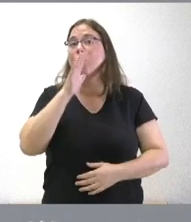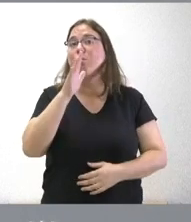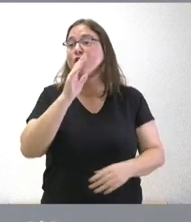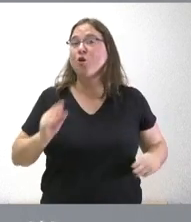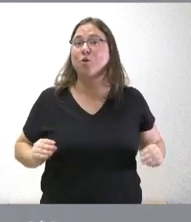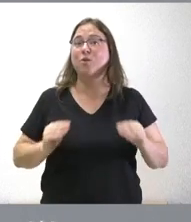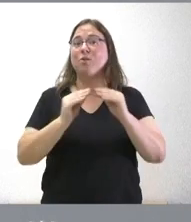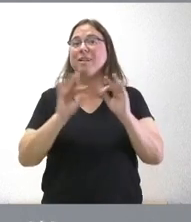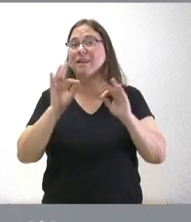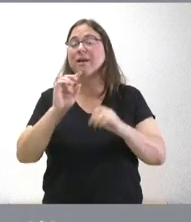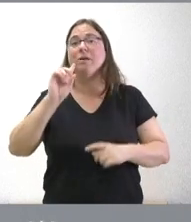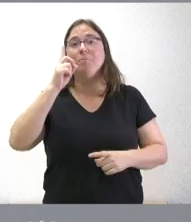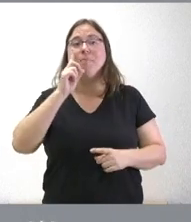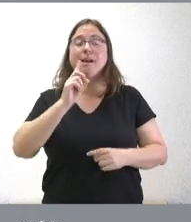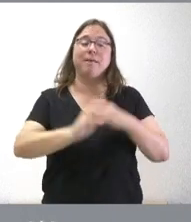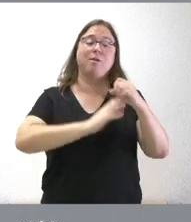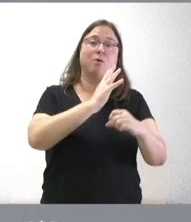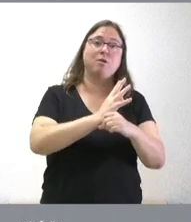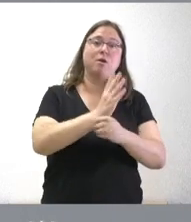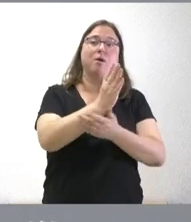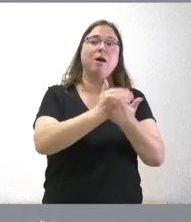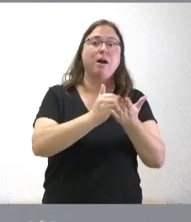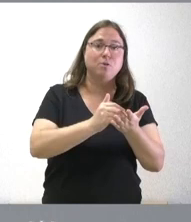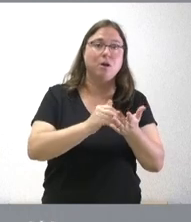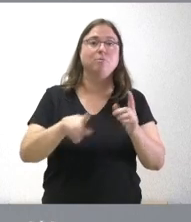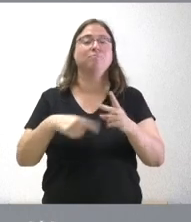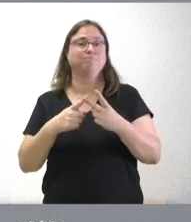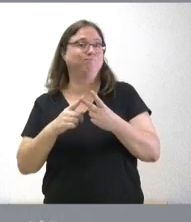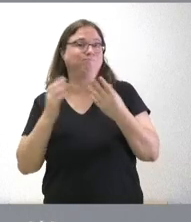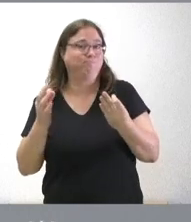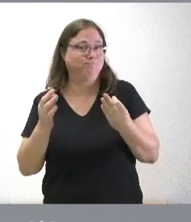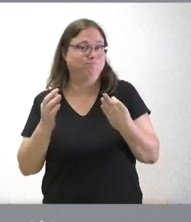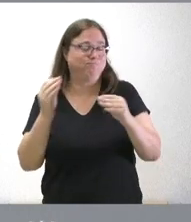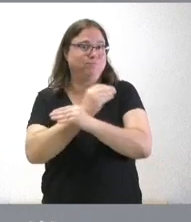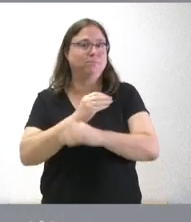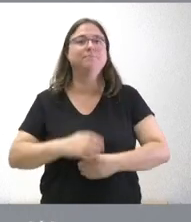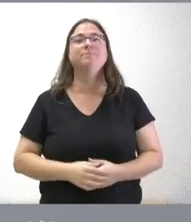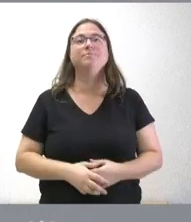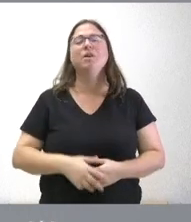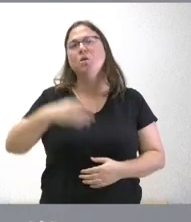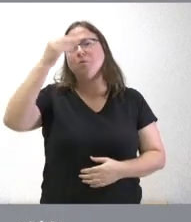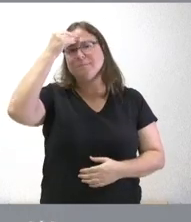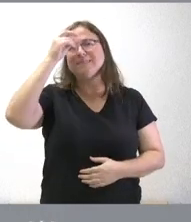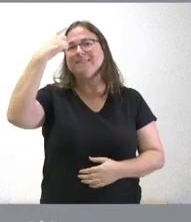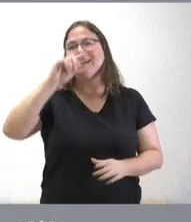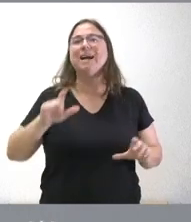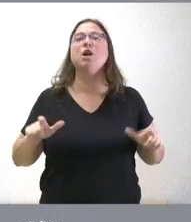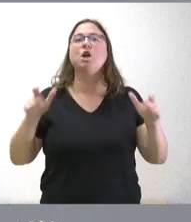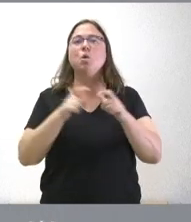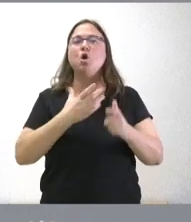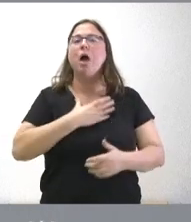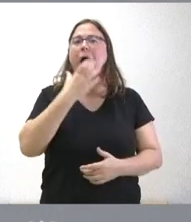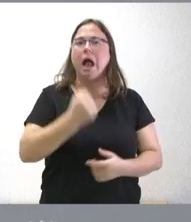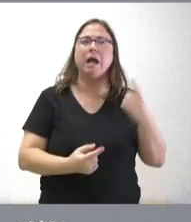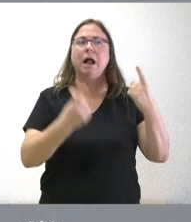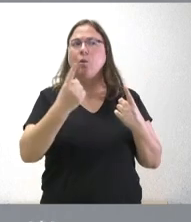coincidido por primera vez la legislatura autonómica con la legislatura municipal yo sé que se ha reunido con algunos de los nuevos alcaldes